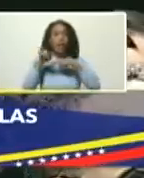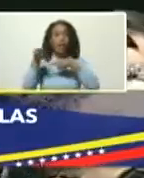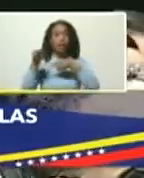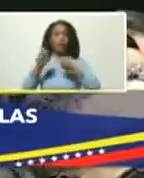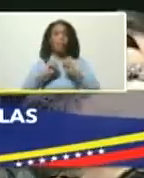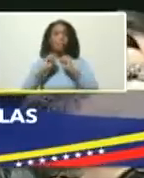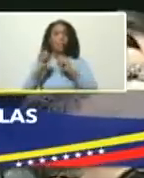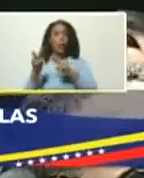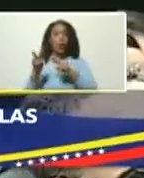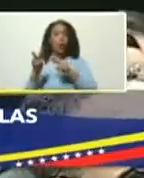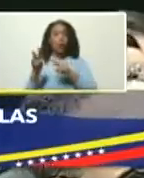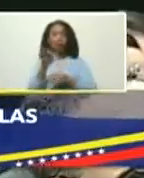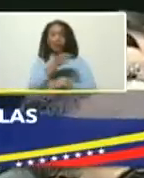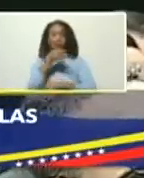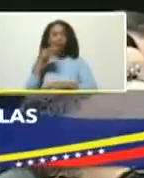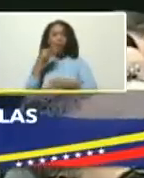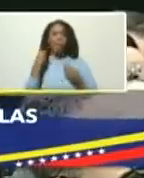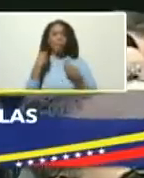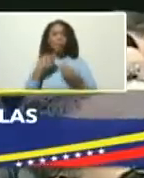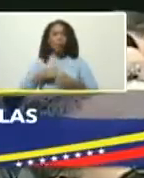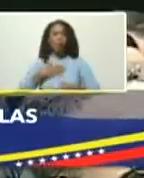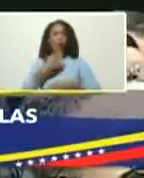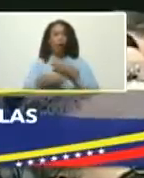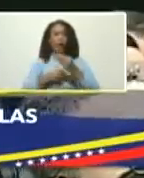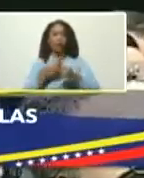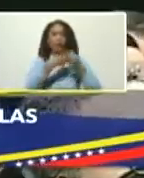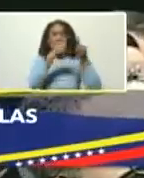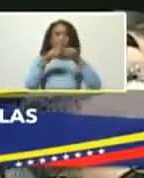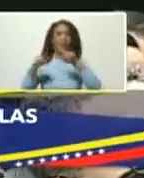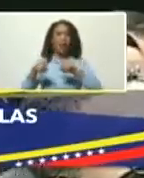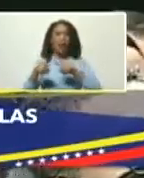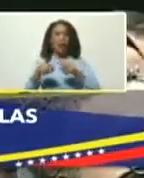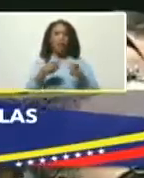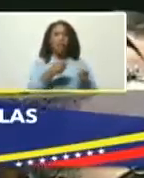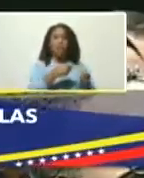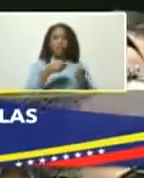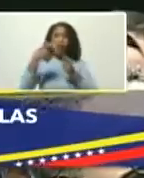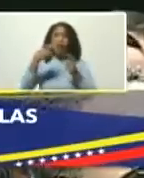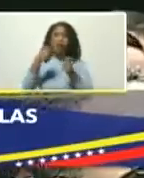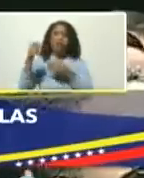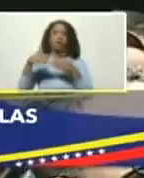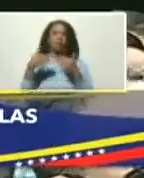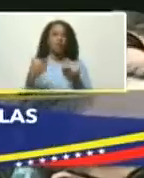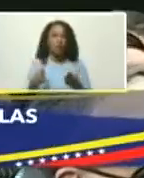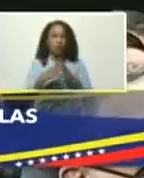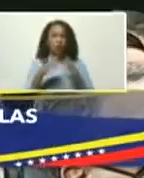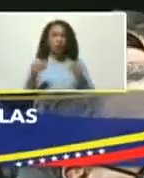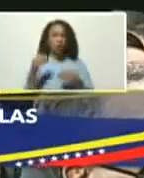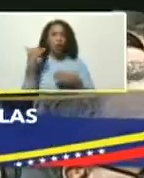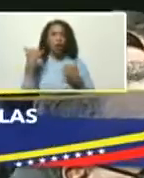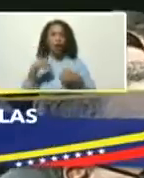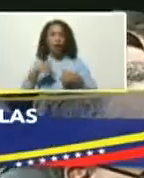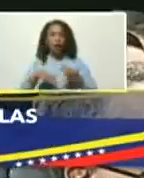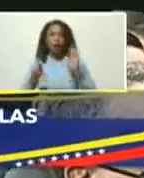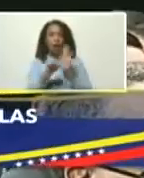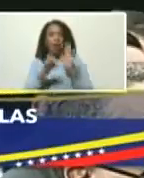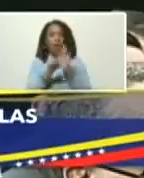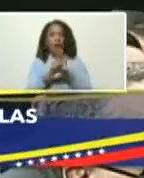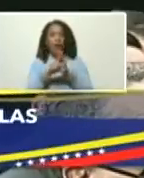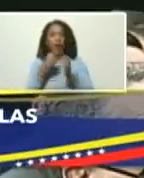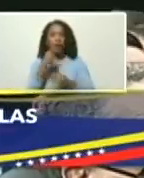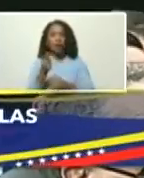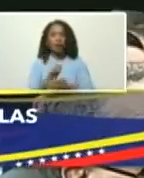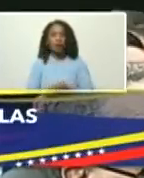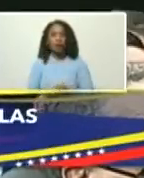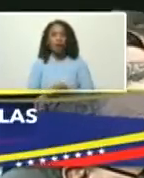oportunidad extraordinaria para poder diversificar las exportaciones que de todo lo que esta ley incentiva